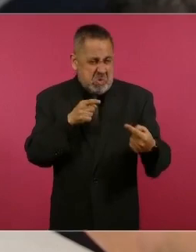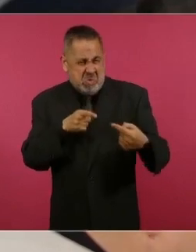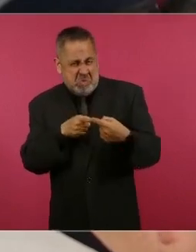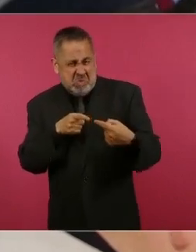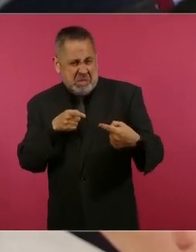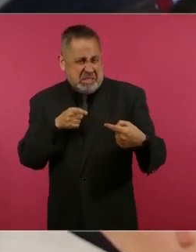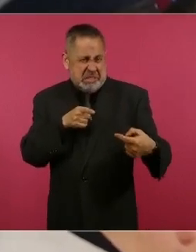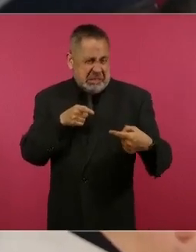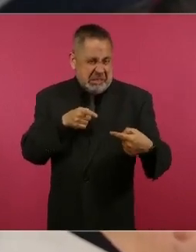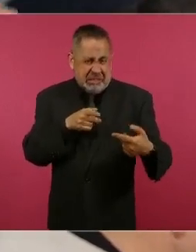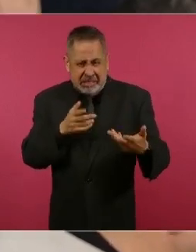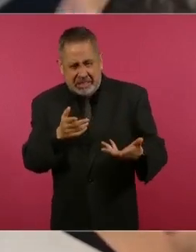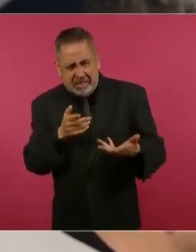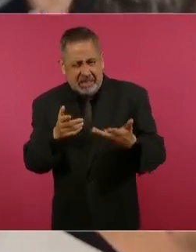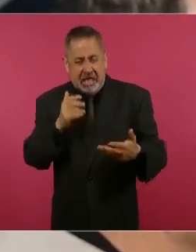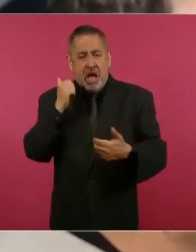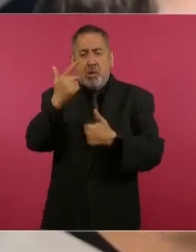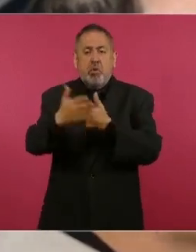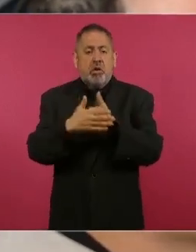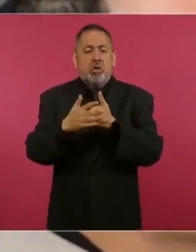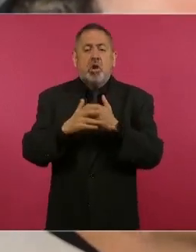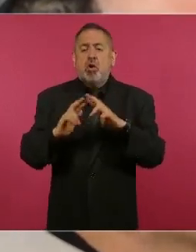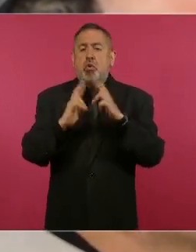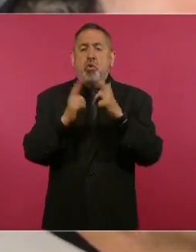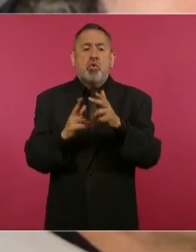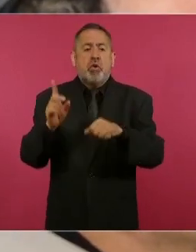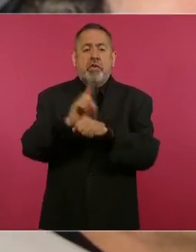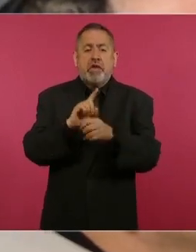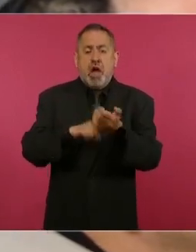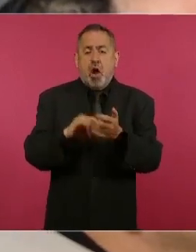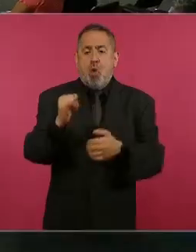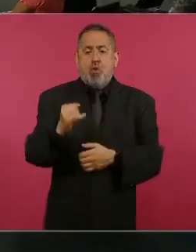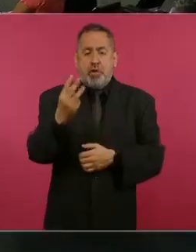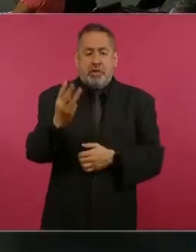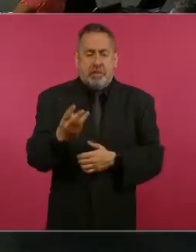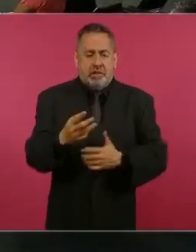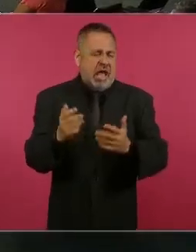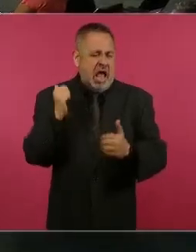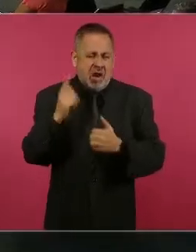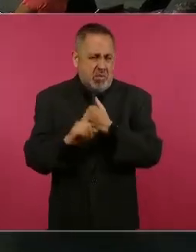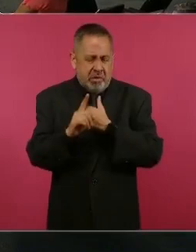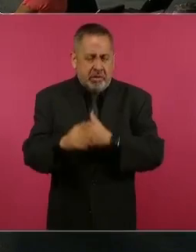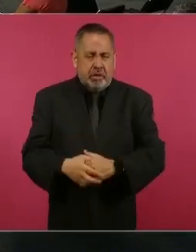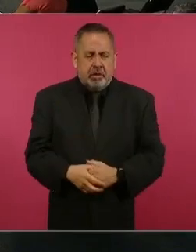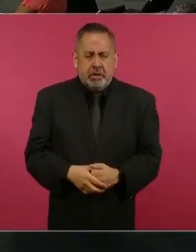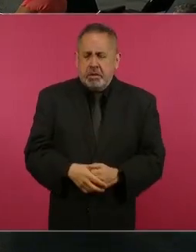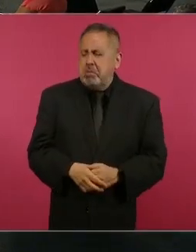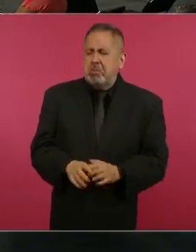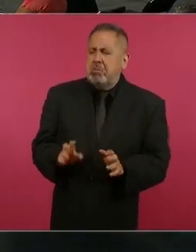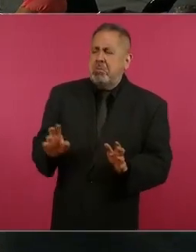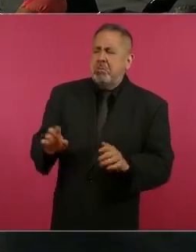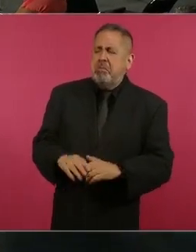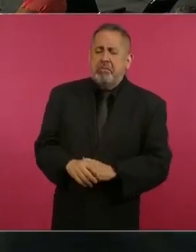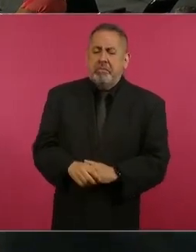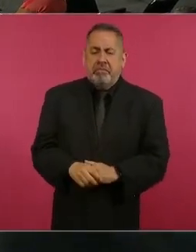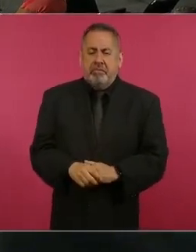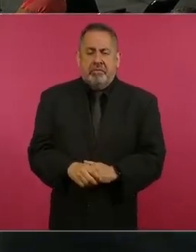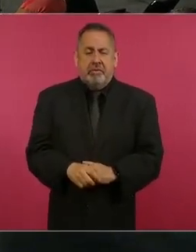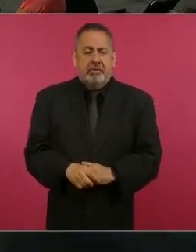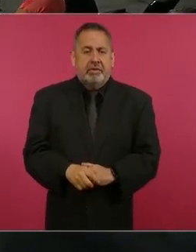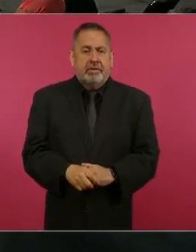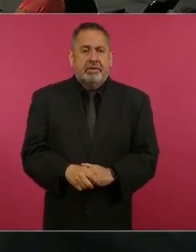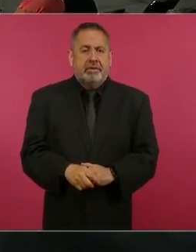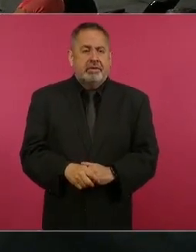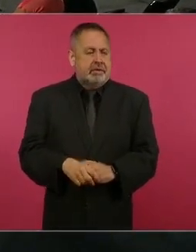a la reunión que tendrá con ellos el 3 de junio. No, ellos son